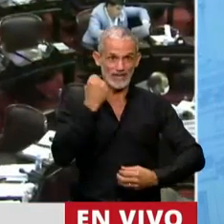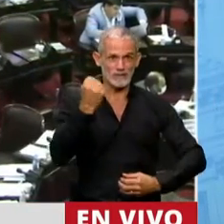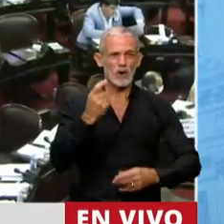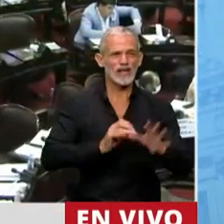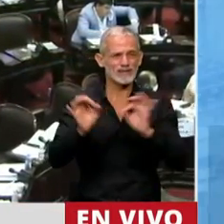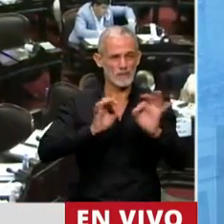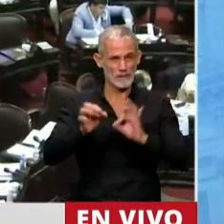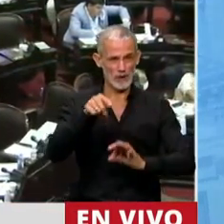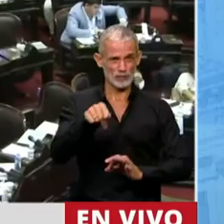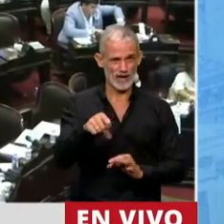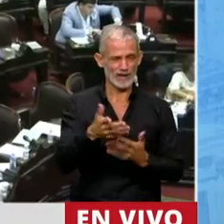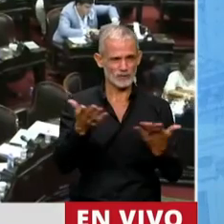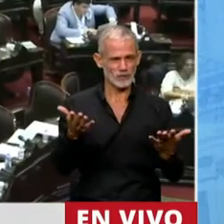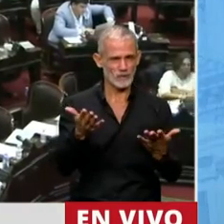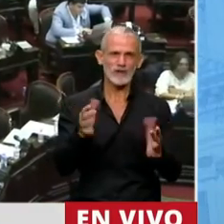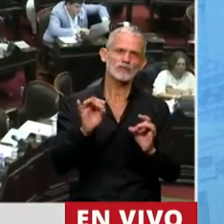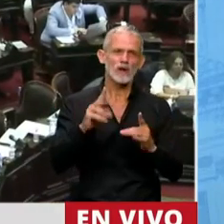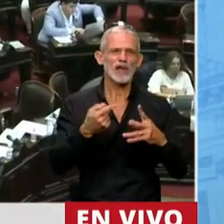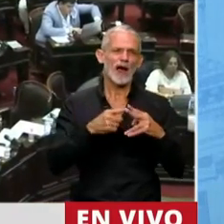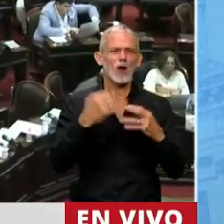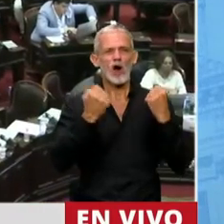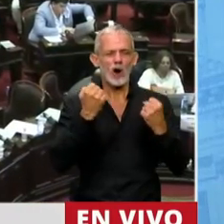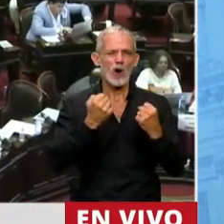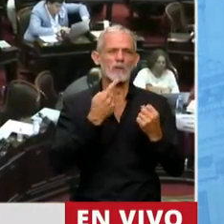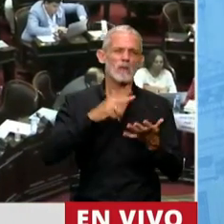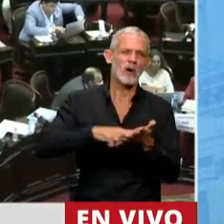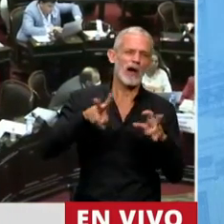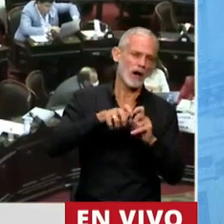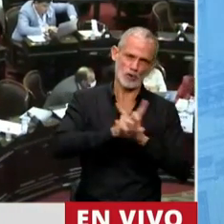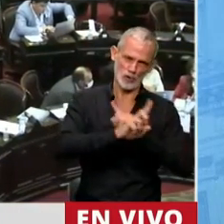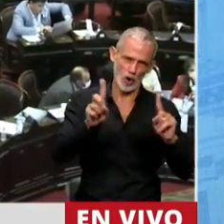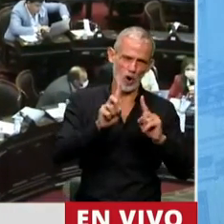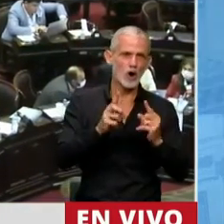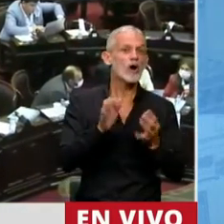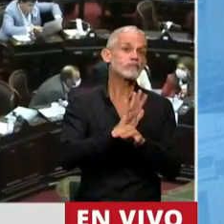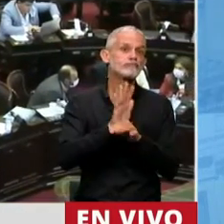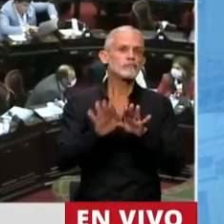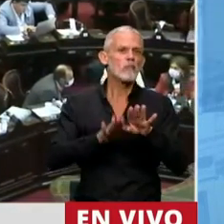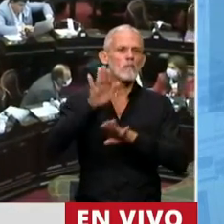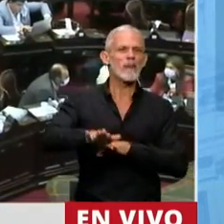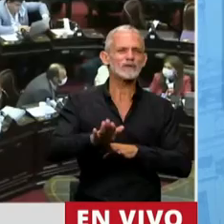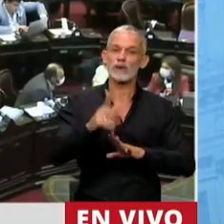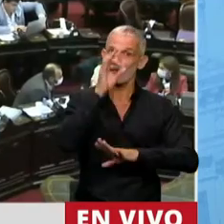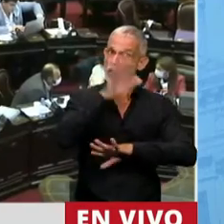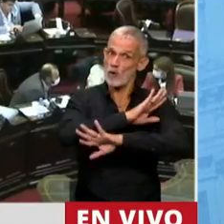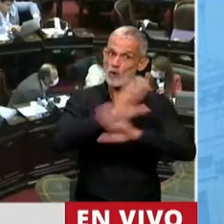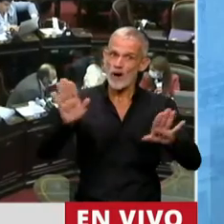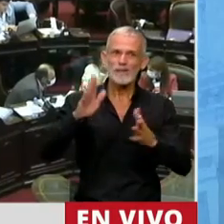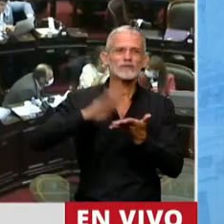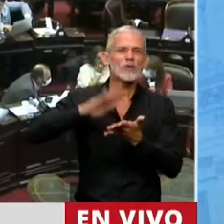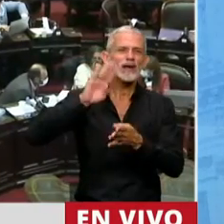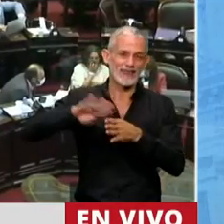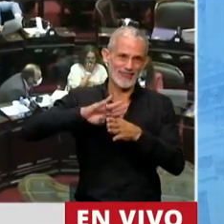de este proyecto, porque no se limita a una herramienta económica y fiscal, sino que estamos dando un paso muy importante en ese nunca más al